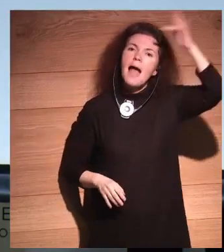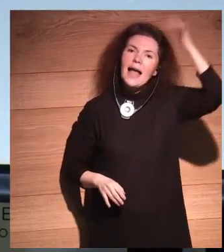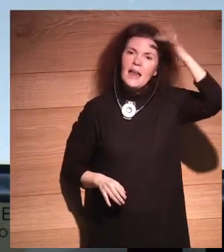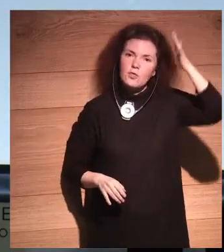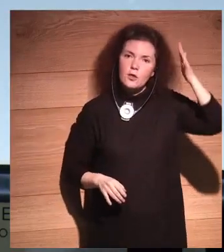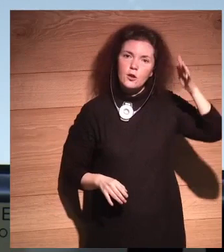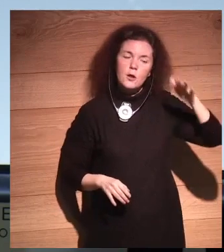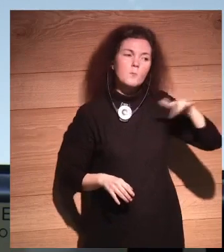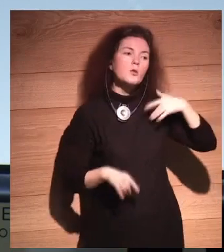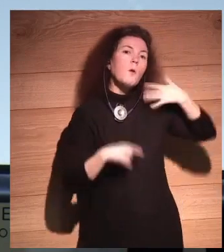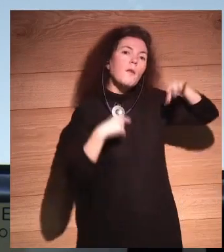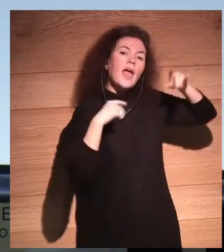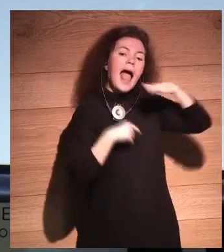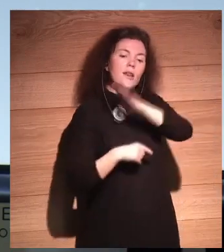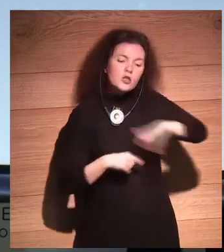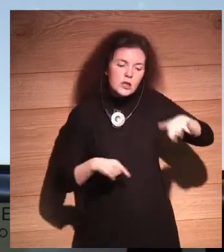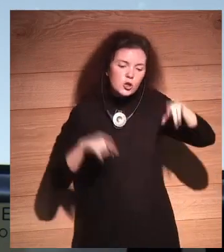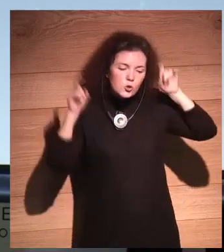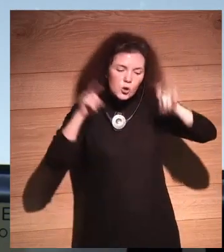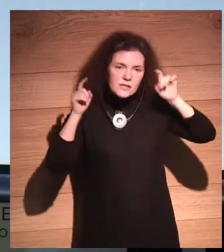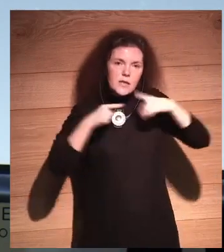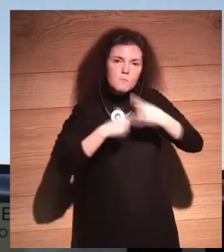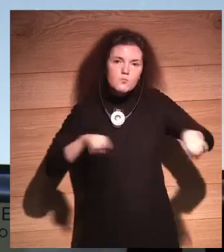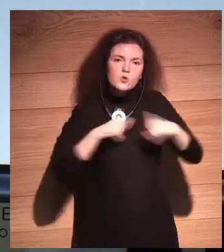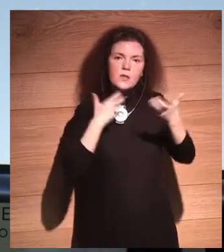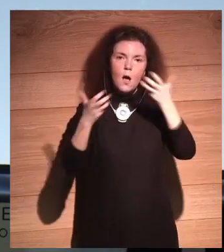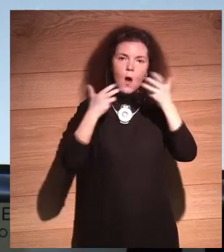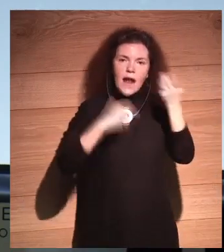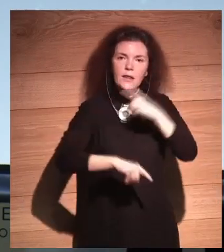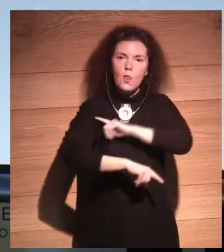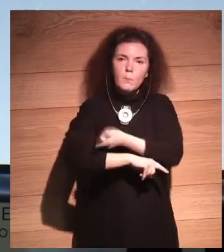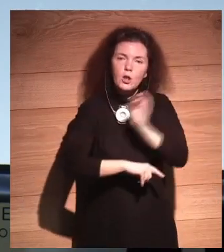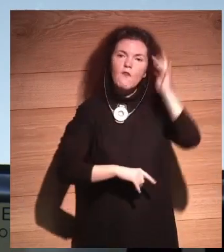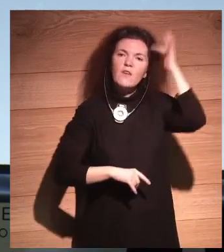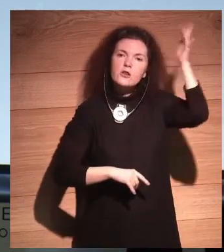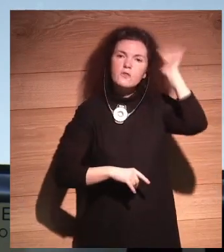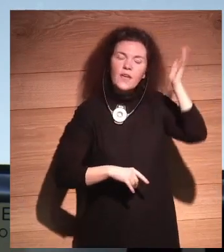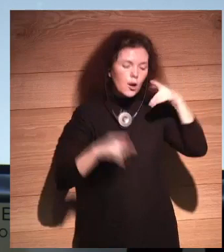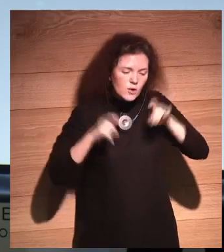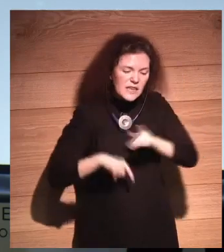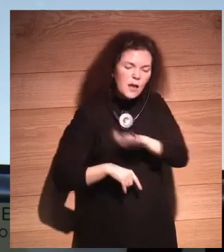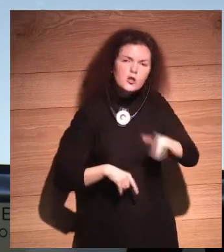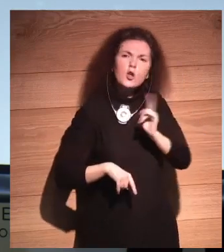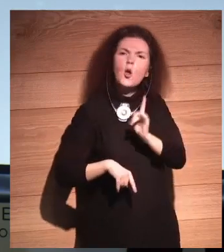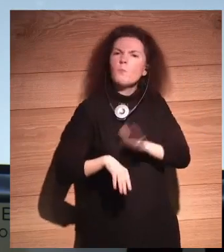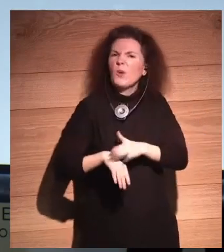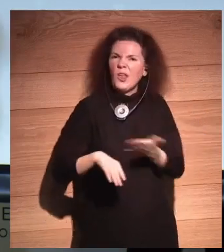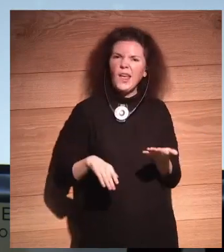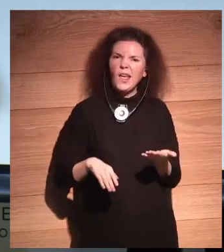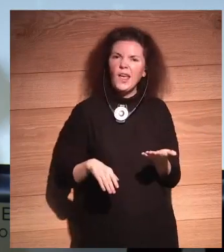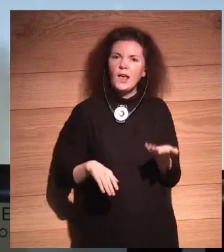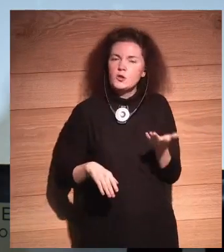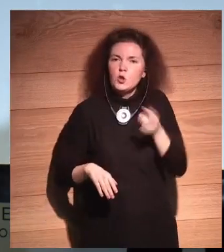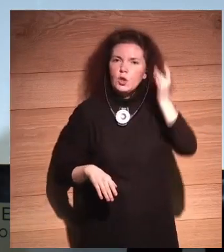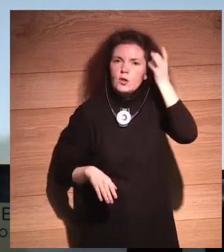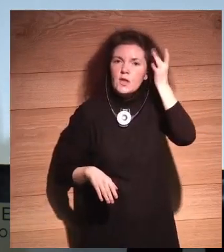se les enseña música o arte a los niños? O deporte, o filosofía. Eso ha sido una estupidez. Esto es lo